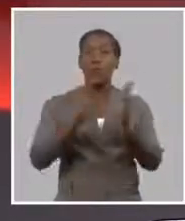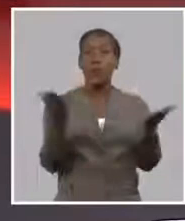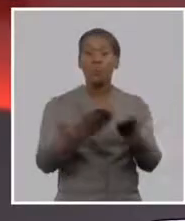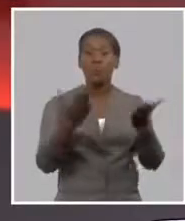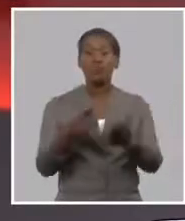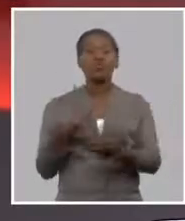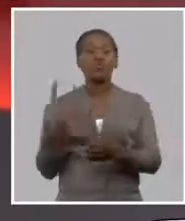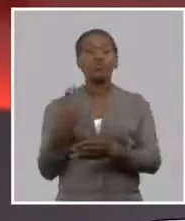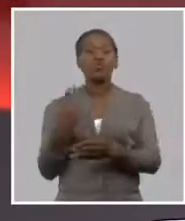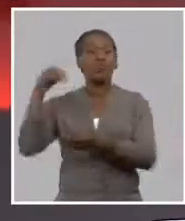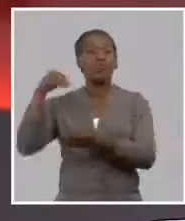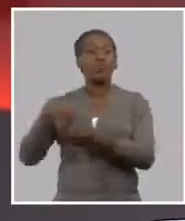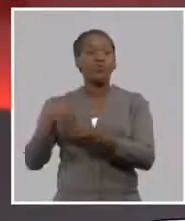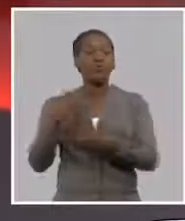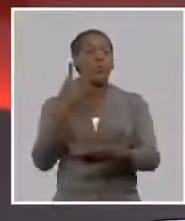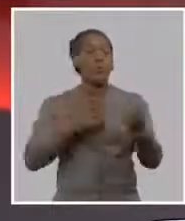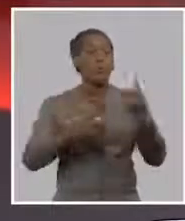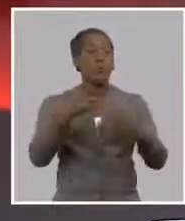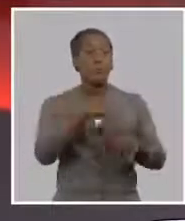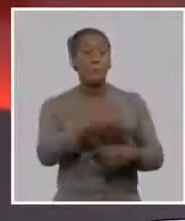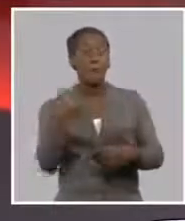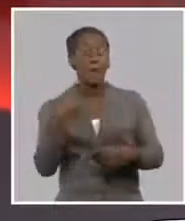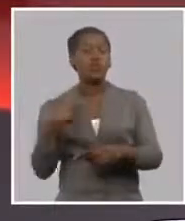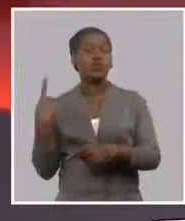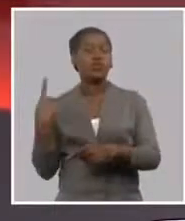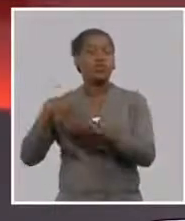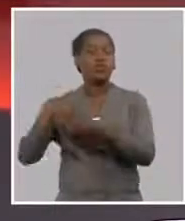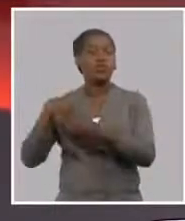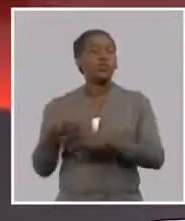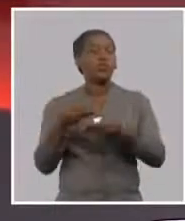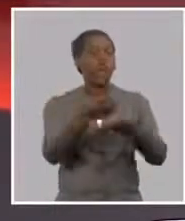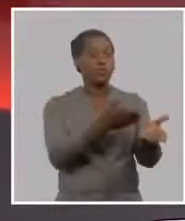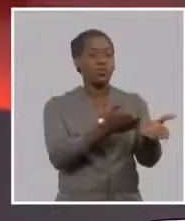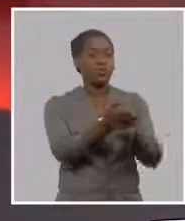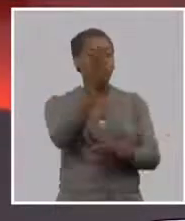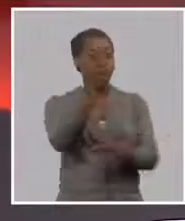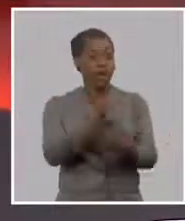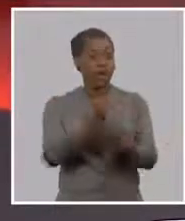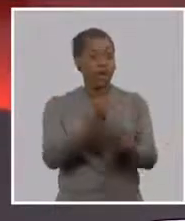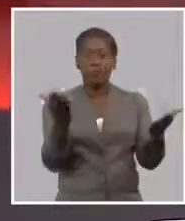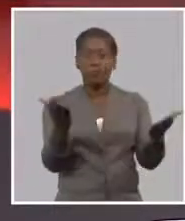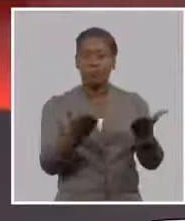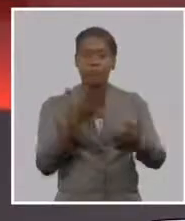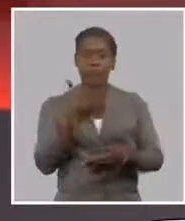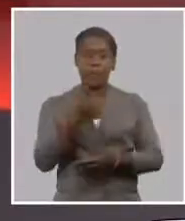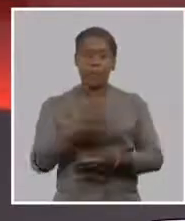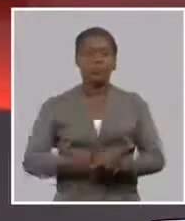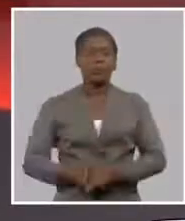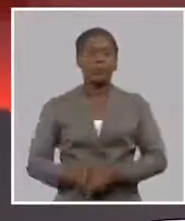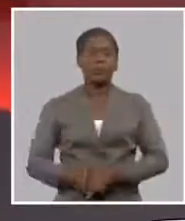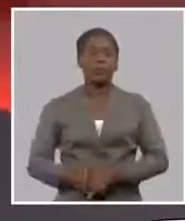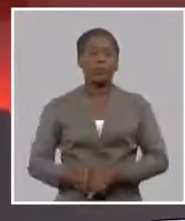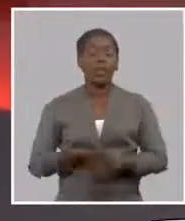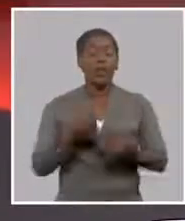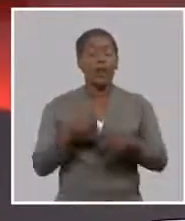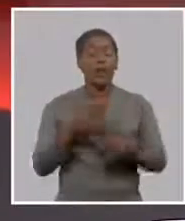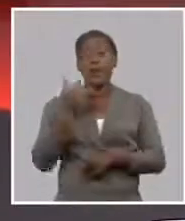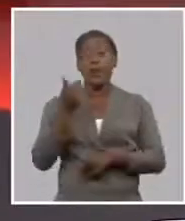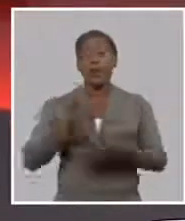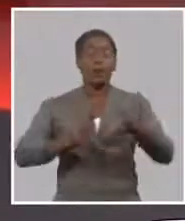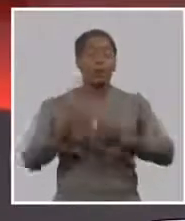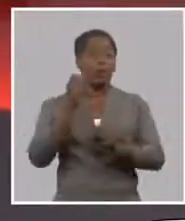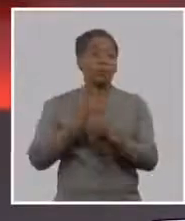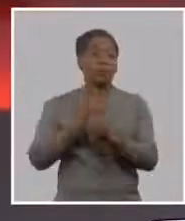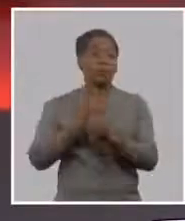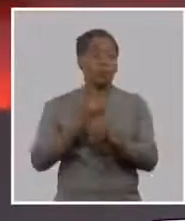en definitiva a la producción agropecuaria como siempre lo ha hecho pero desde una perspectiva incluso más ágil más flexible